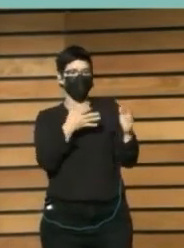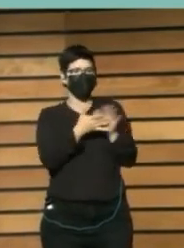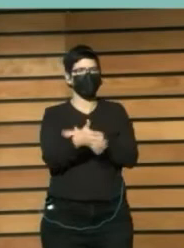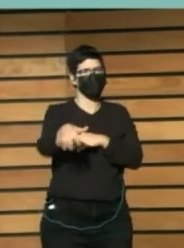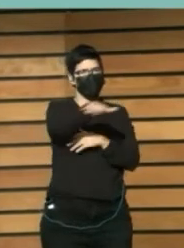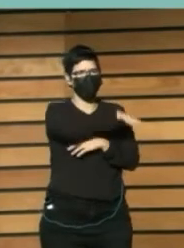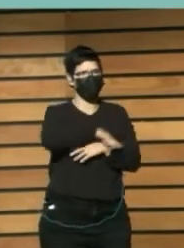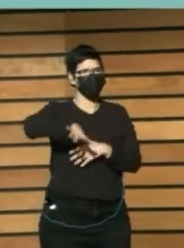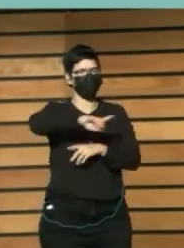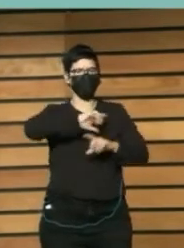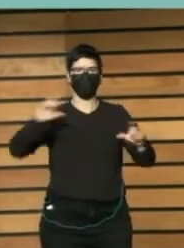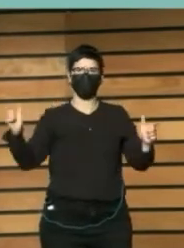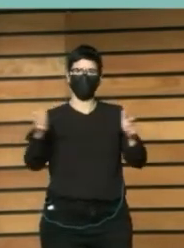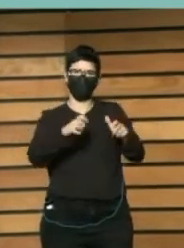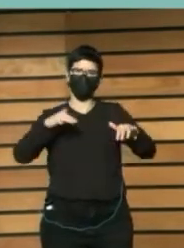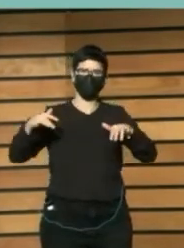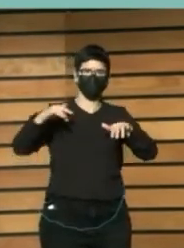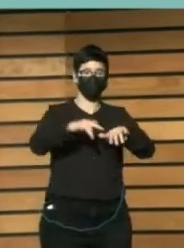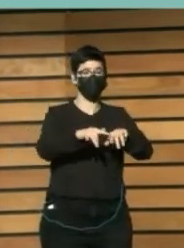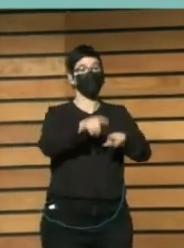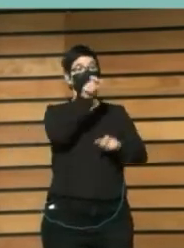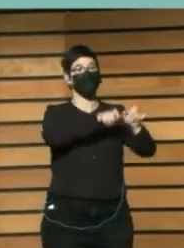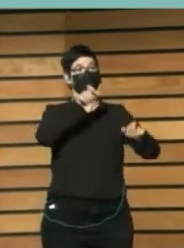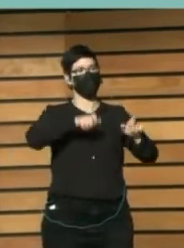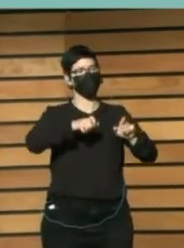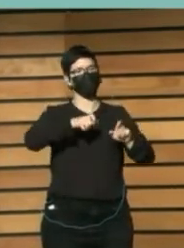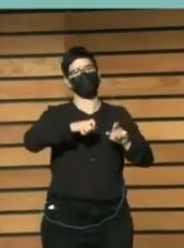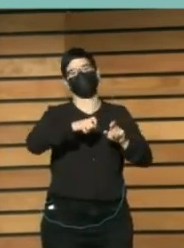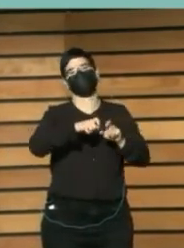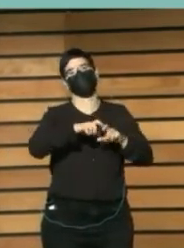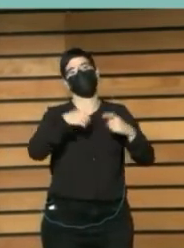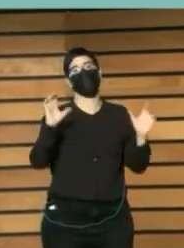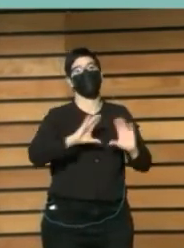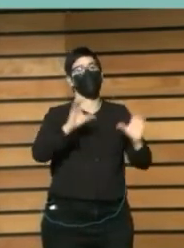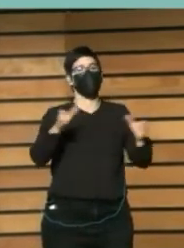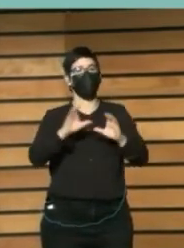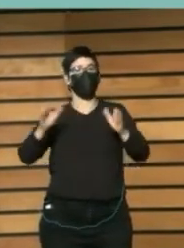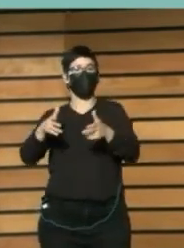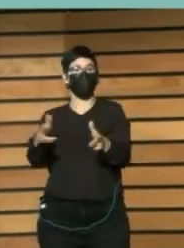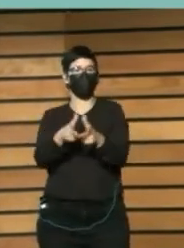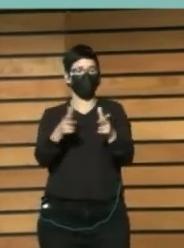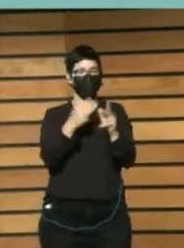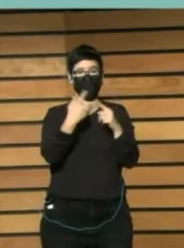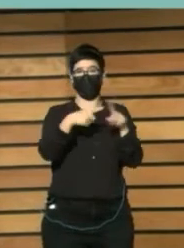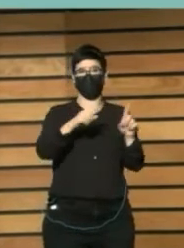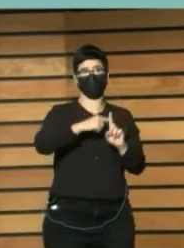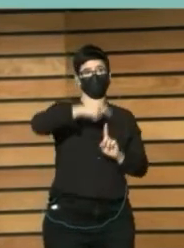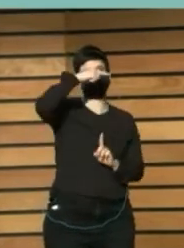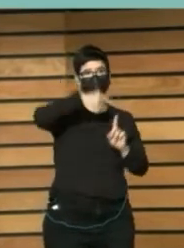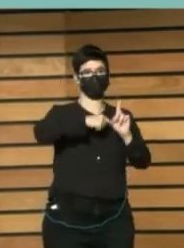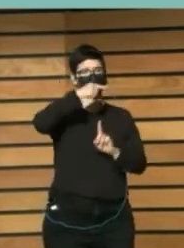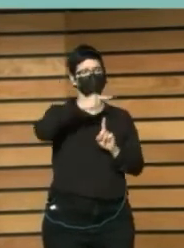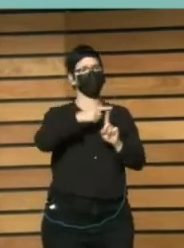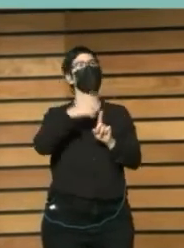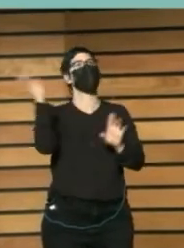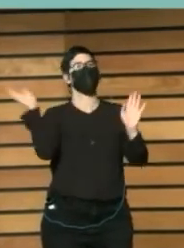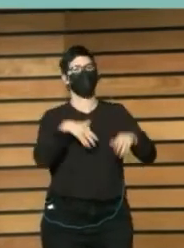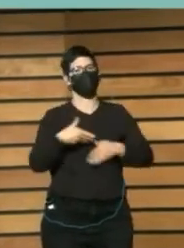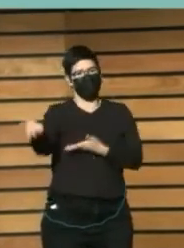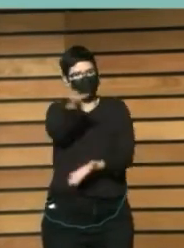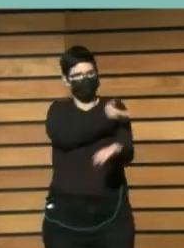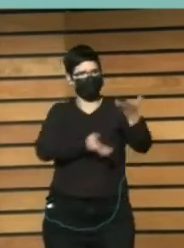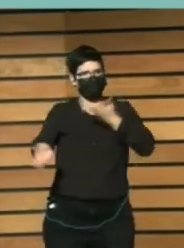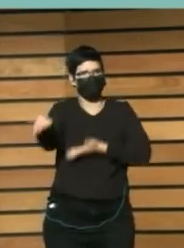Donde personas Pertenecientes A grupos sociales Distintos Y de distintas edades Pueden encontrarse En buena cooperación Como llegó a